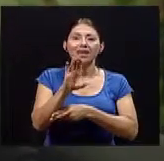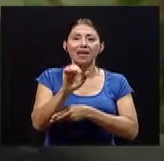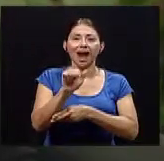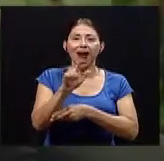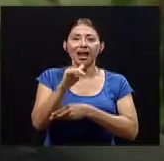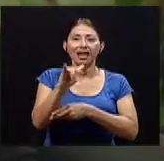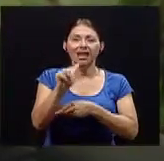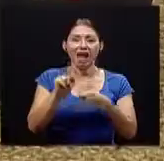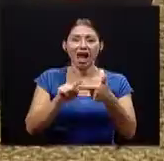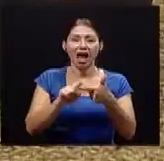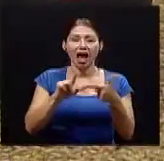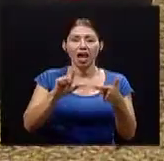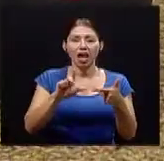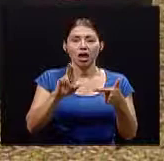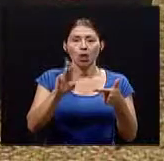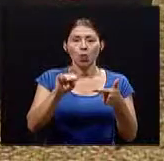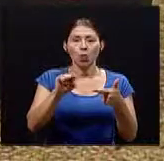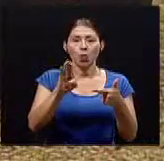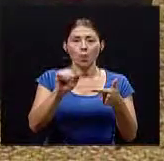trabajo especialmente